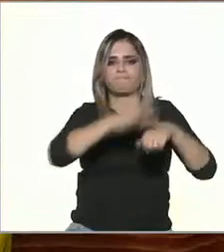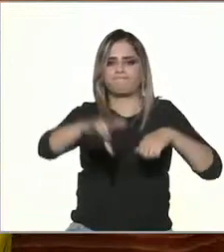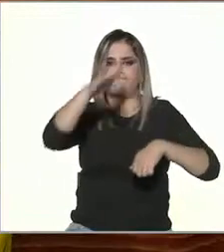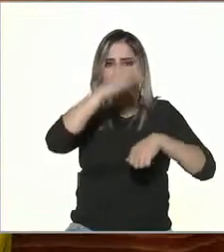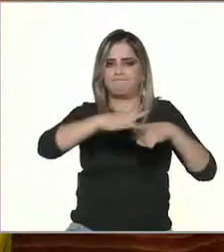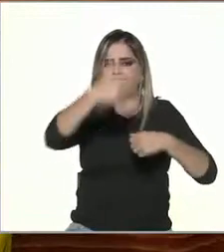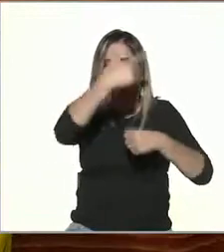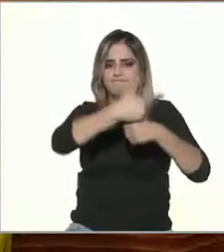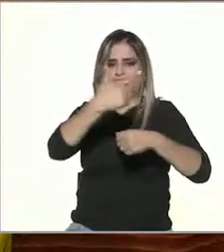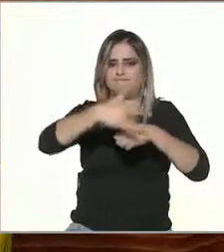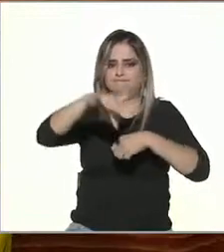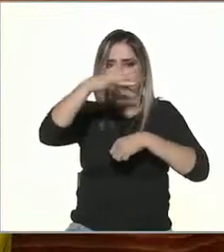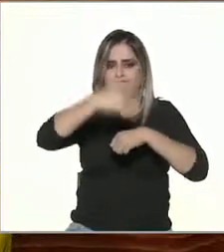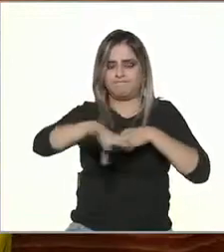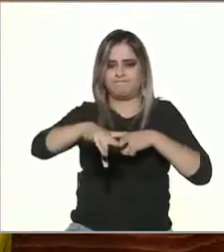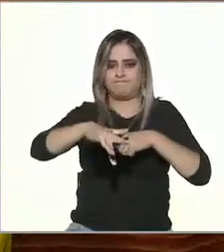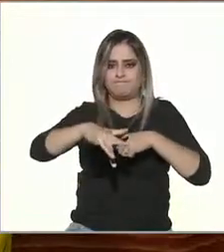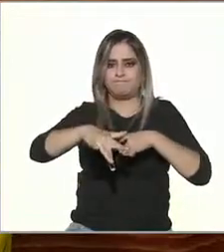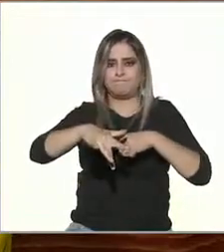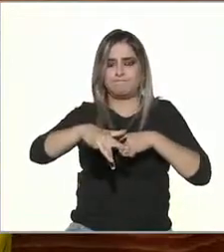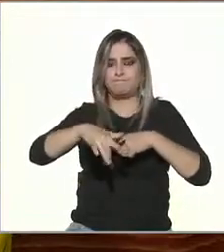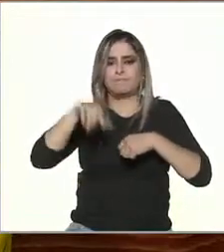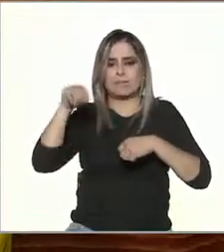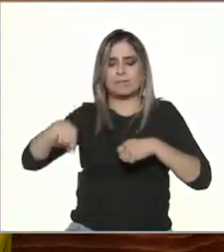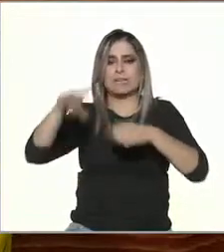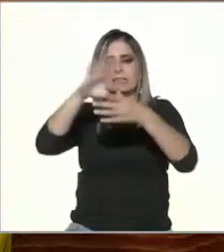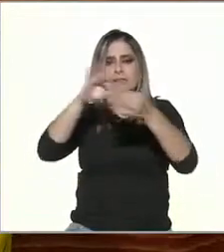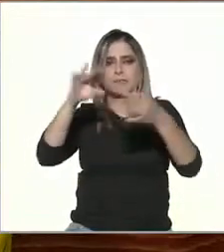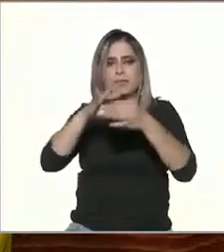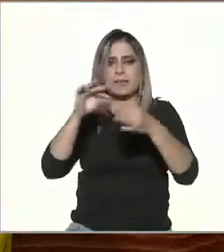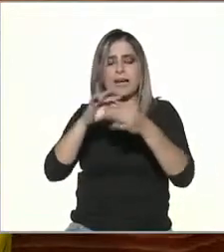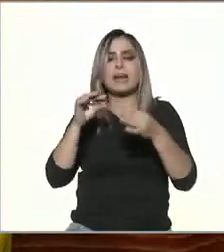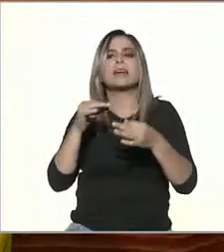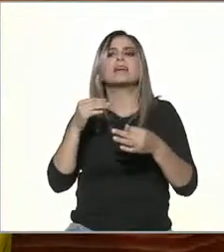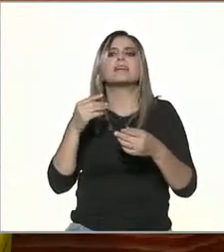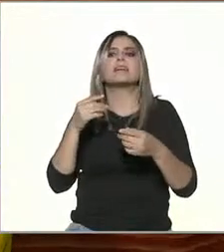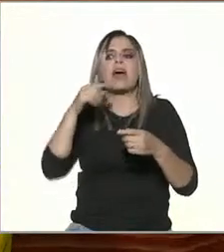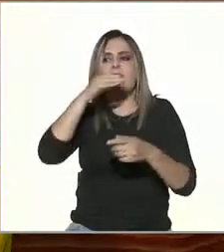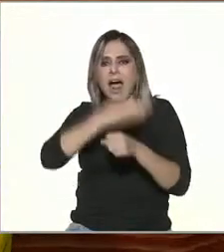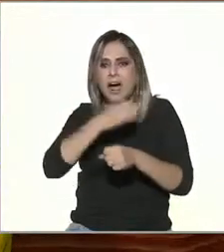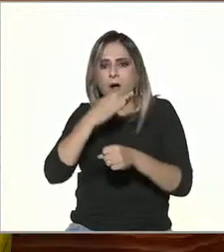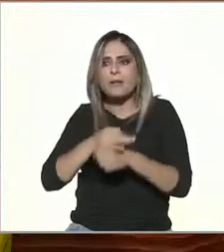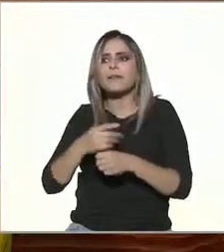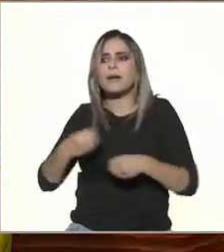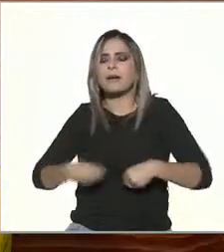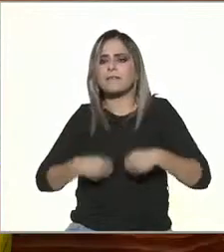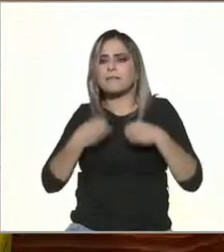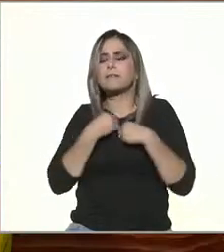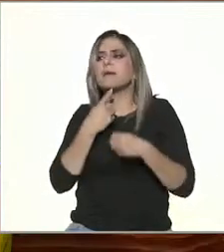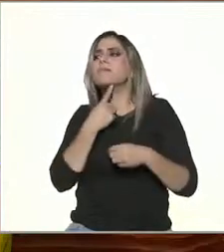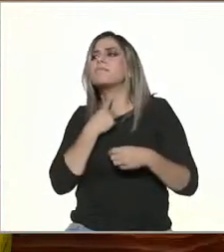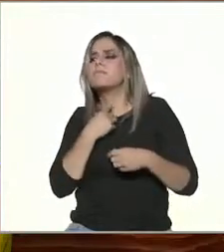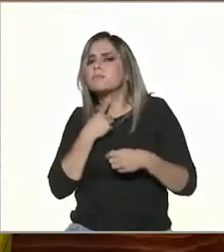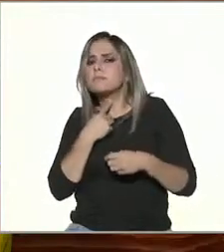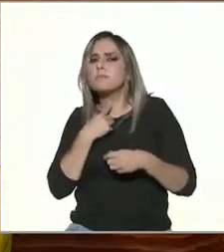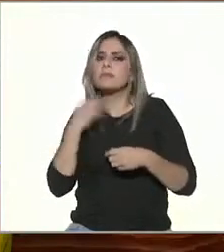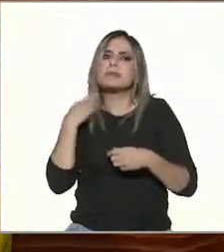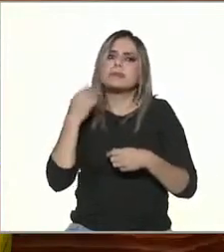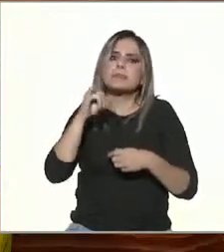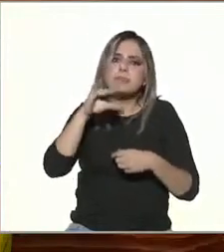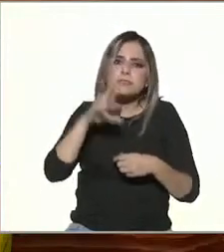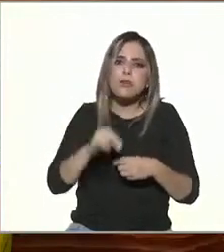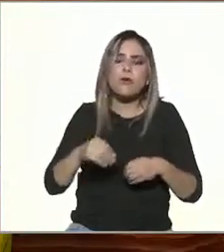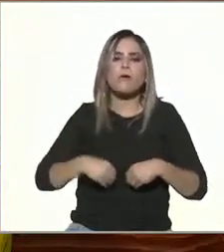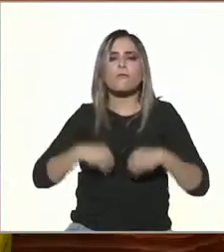pone sobre la mesa hasta donde seguimos viviendo el erotismo hasta donde seguimos viviendo la